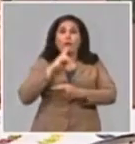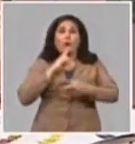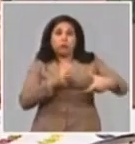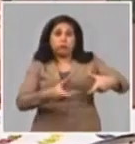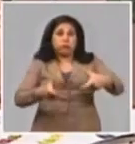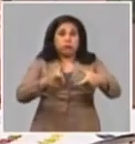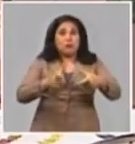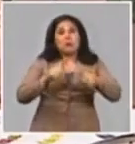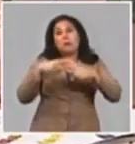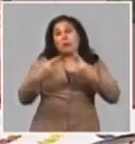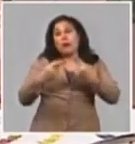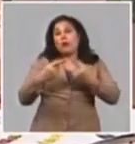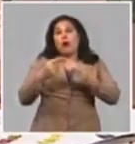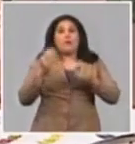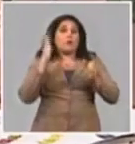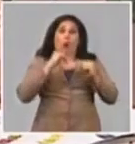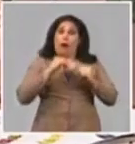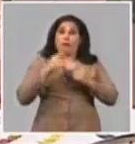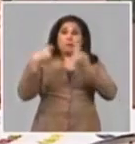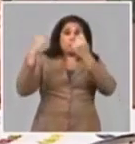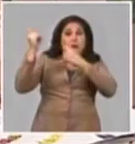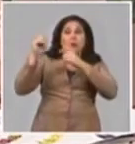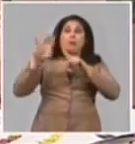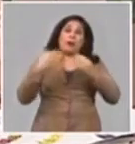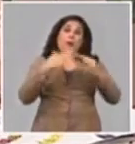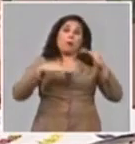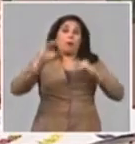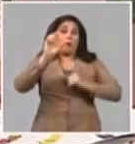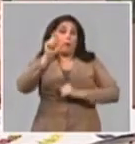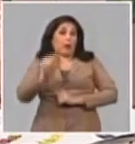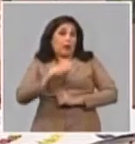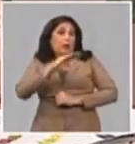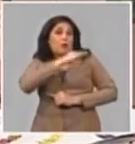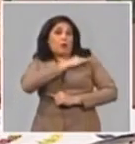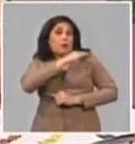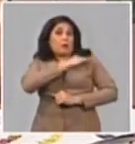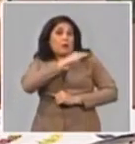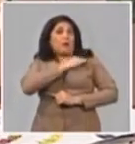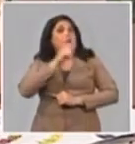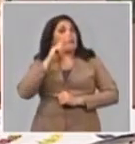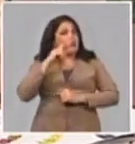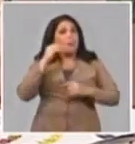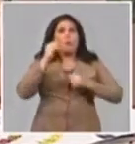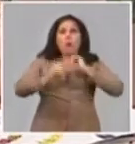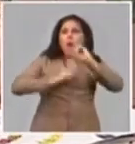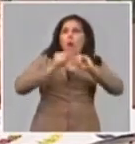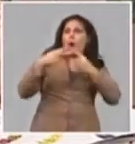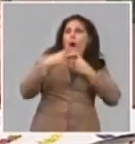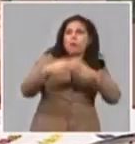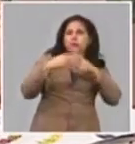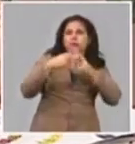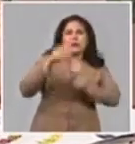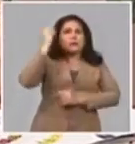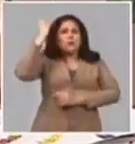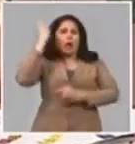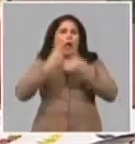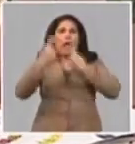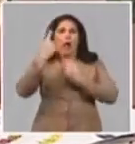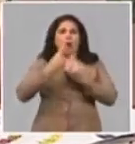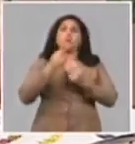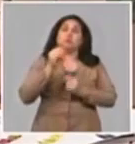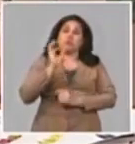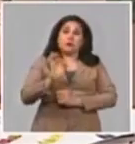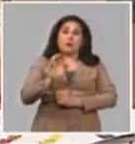industria militar, con el Ministerio de Industria y con los compañeros nuestros para ir reparando equipos. Y en otro momento, las